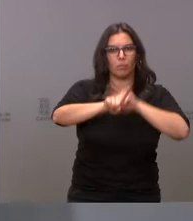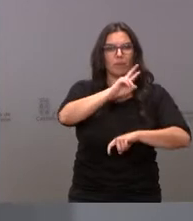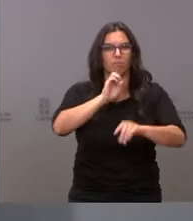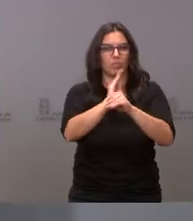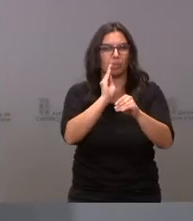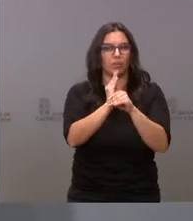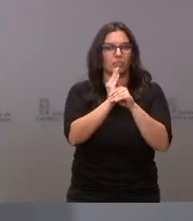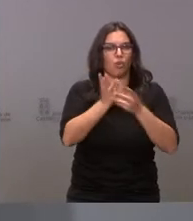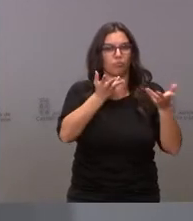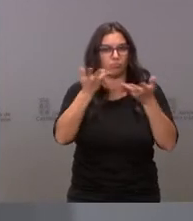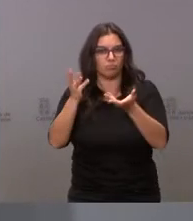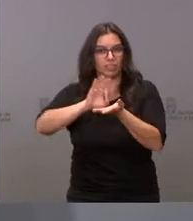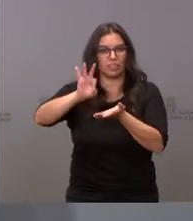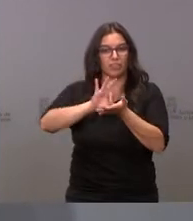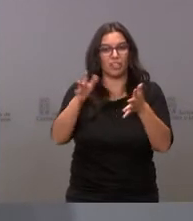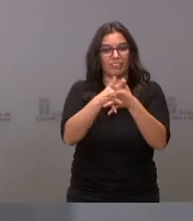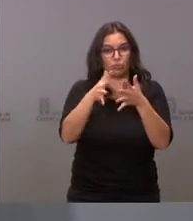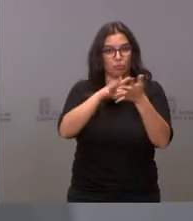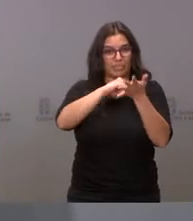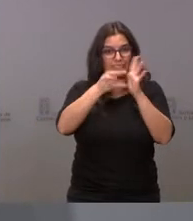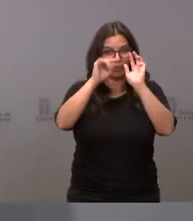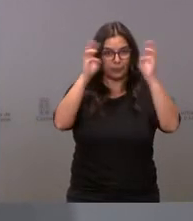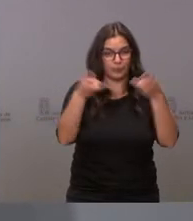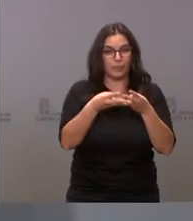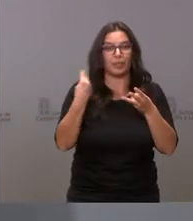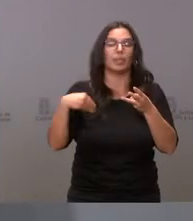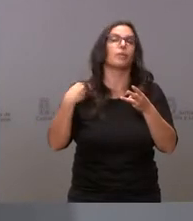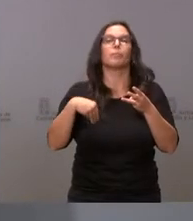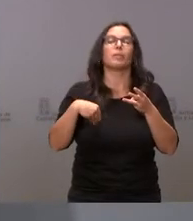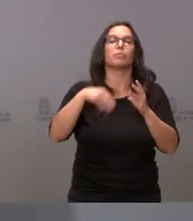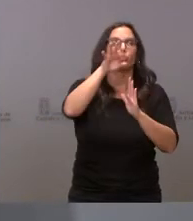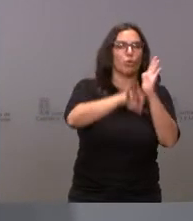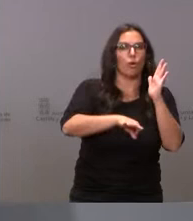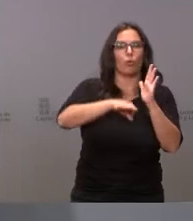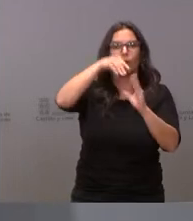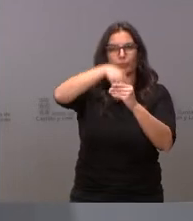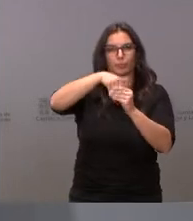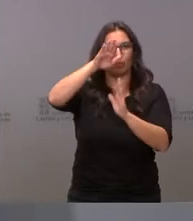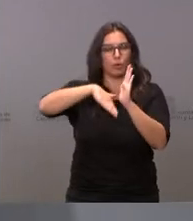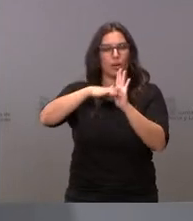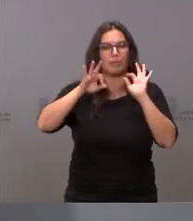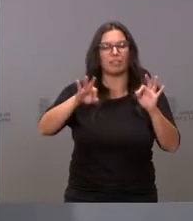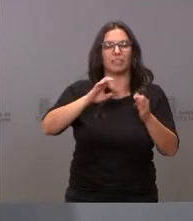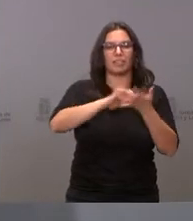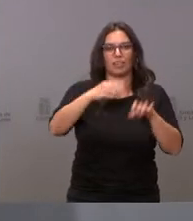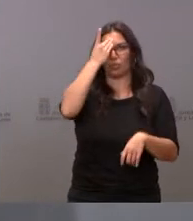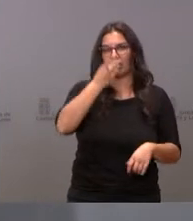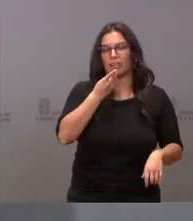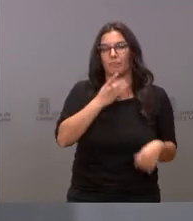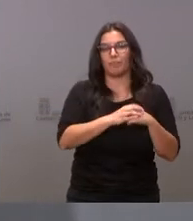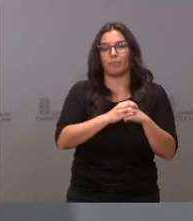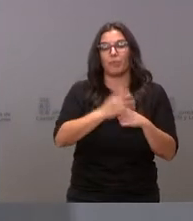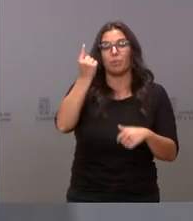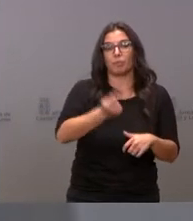soporte de la infraestructura técnica, tanto el hardware como el software, del programa Castilla y León Digital, con un